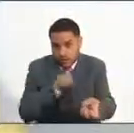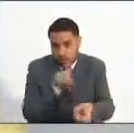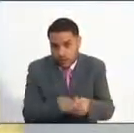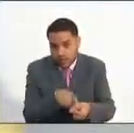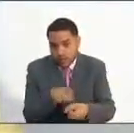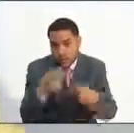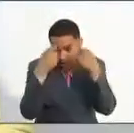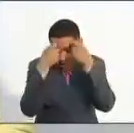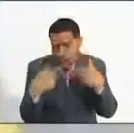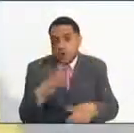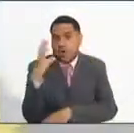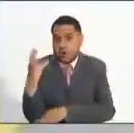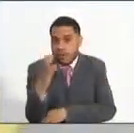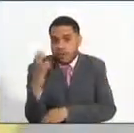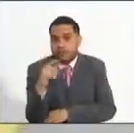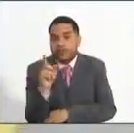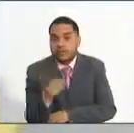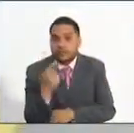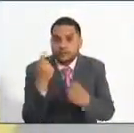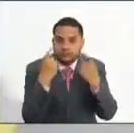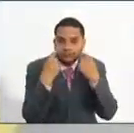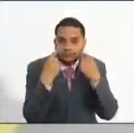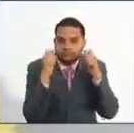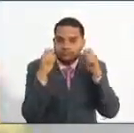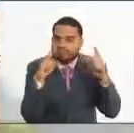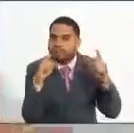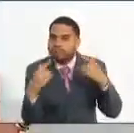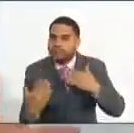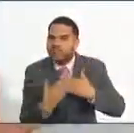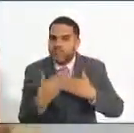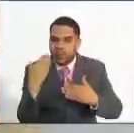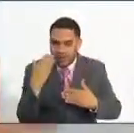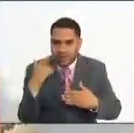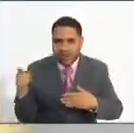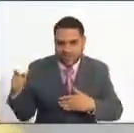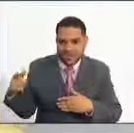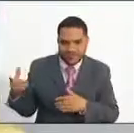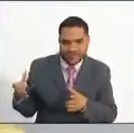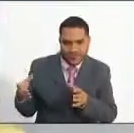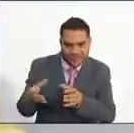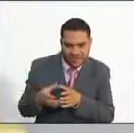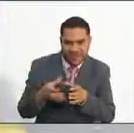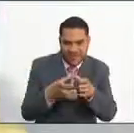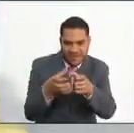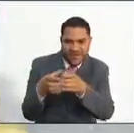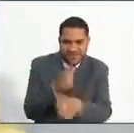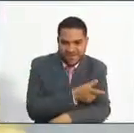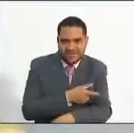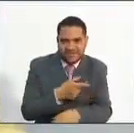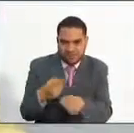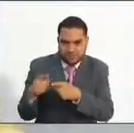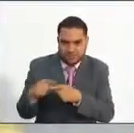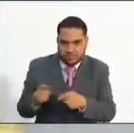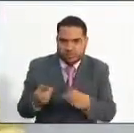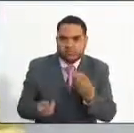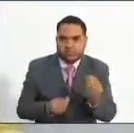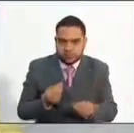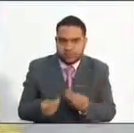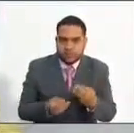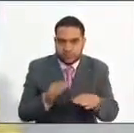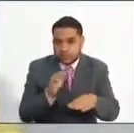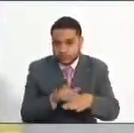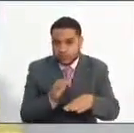al Estado colombiano debe estar muy atento porque justamente los comisionados a través de sus distintos despachos van a hacer esos